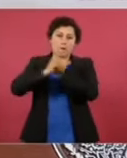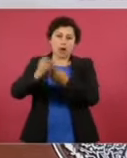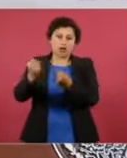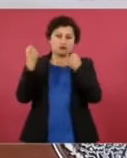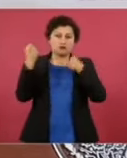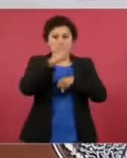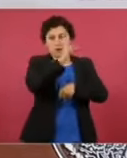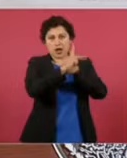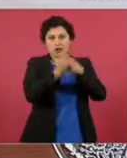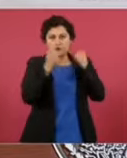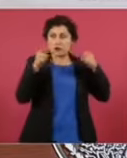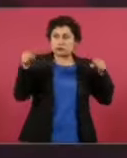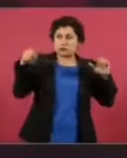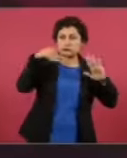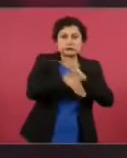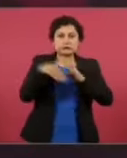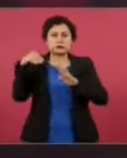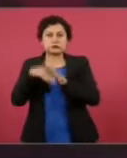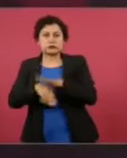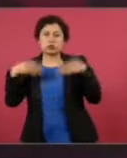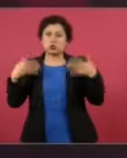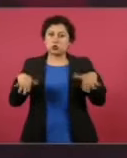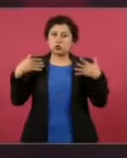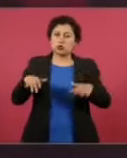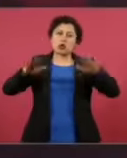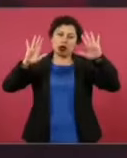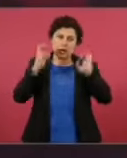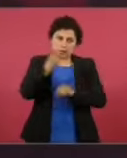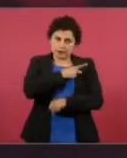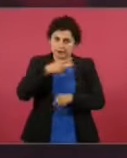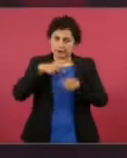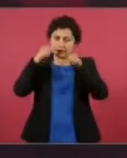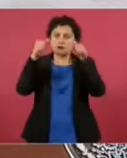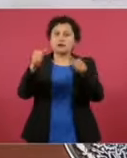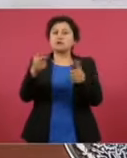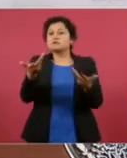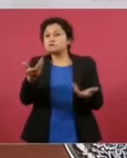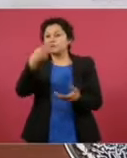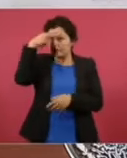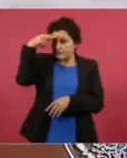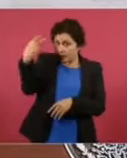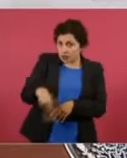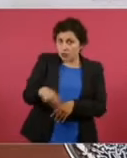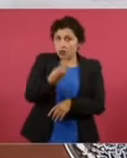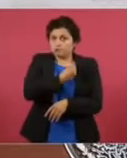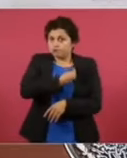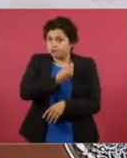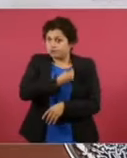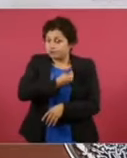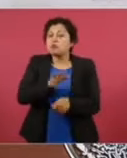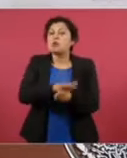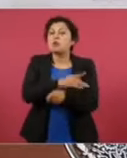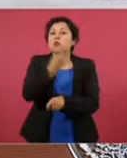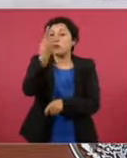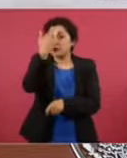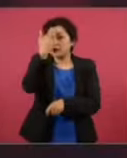Y hay que estar muy pendientes. Nosotros soportamos, aguantamos, porque no tenemos